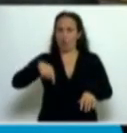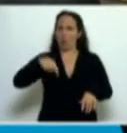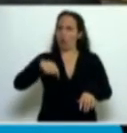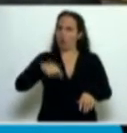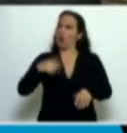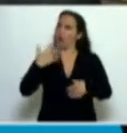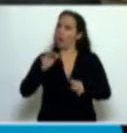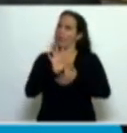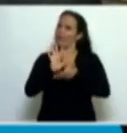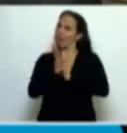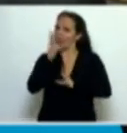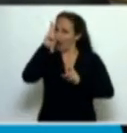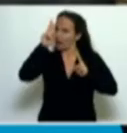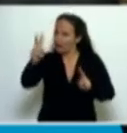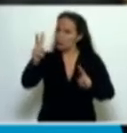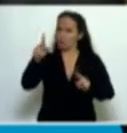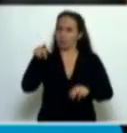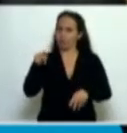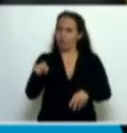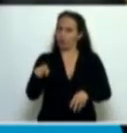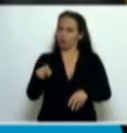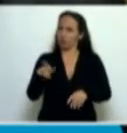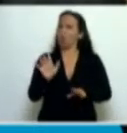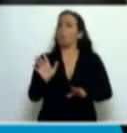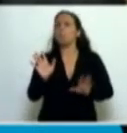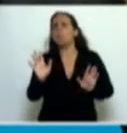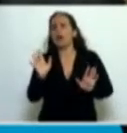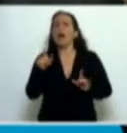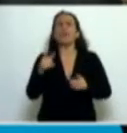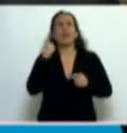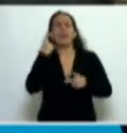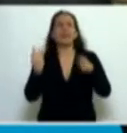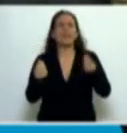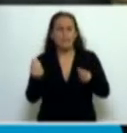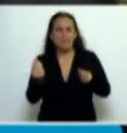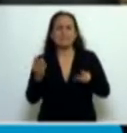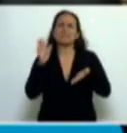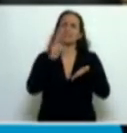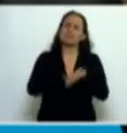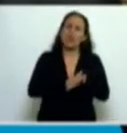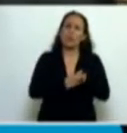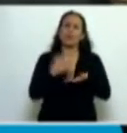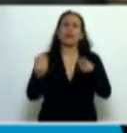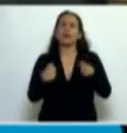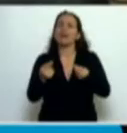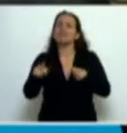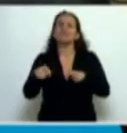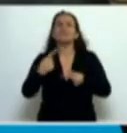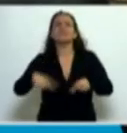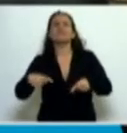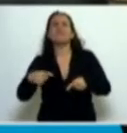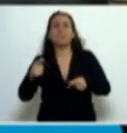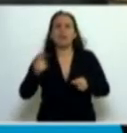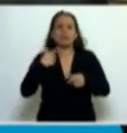algún respeto más allá de cómo se entienda que se marca la propiedad de lo que son